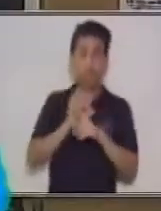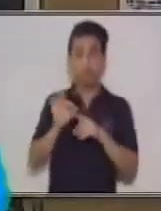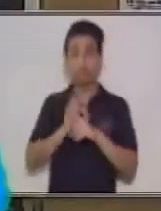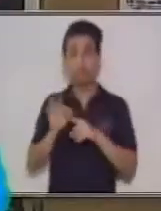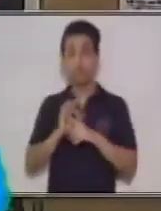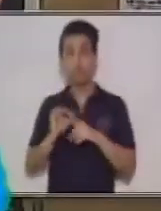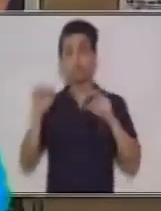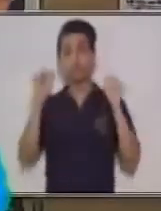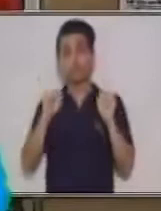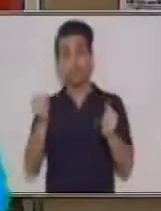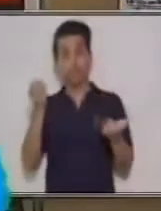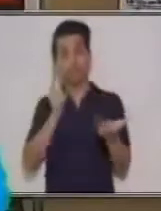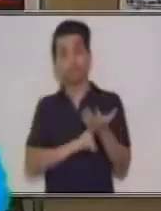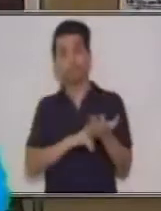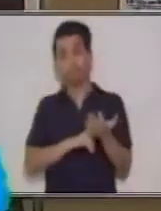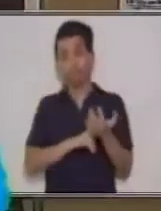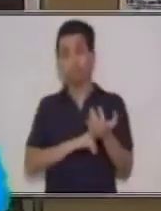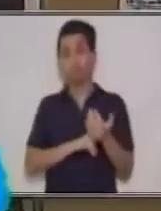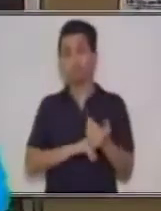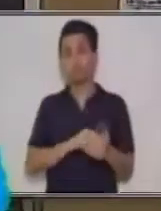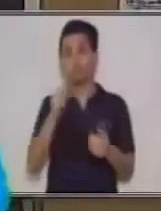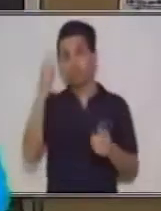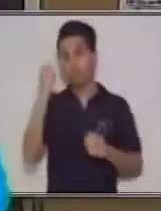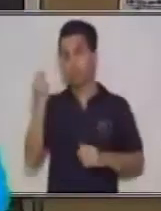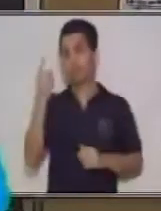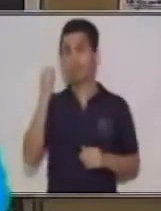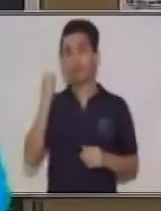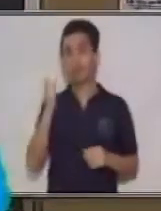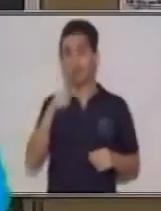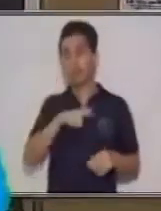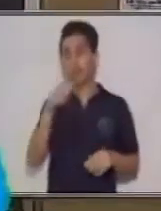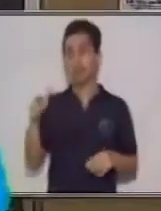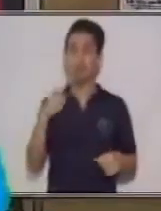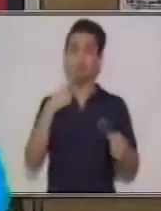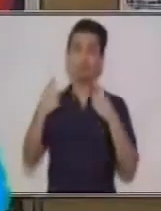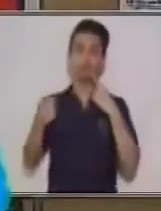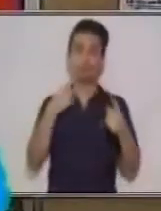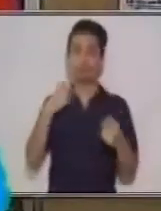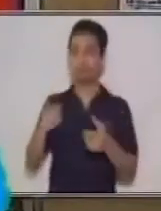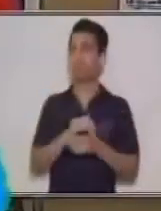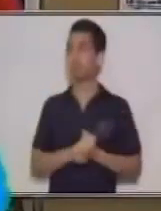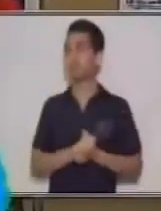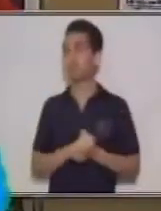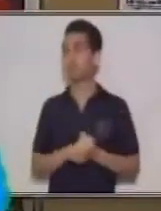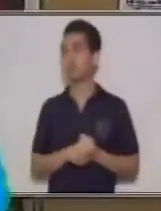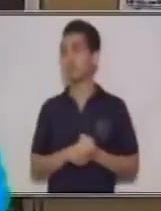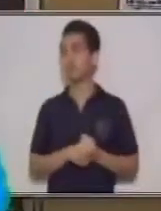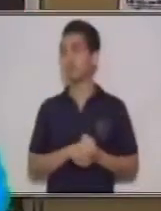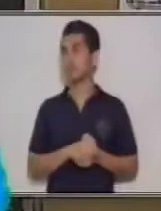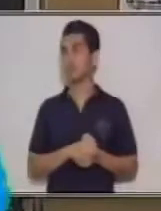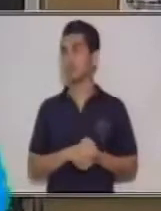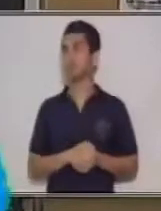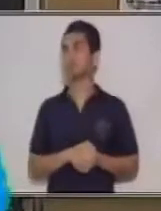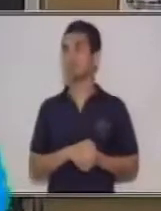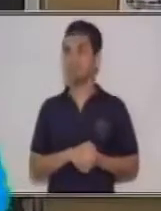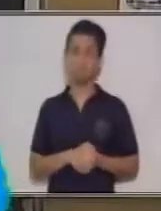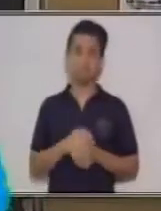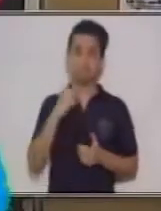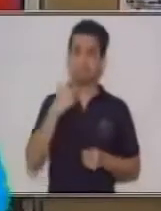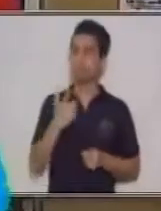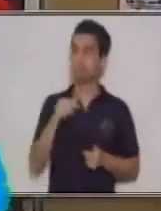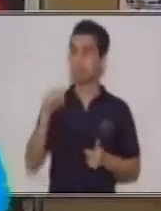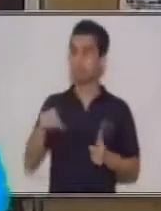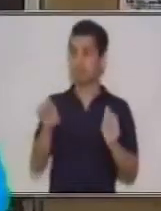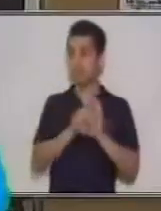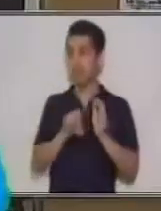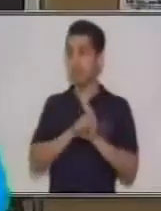puedo aplicar y las puedo comprender dentro del mismo discurso. El reto realmente es impresionante y quiero que veamos el